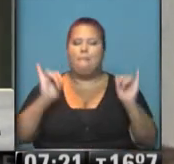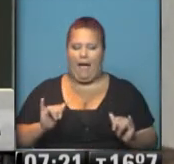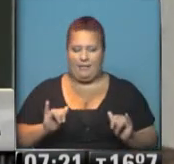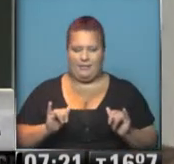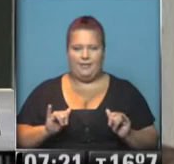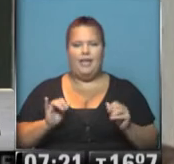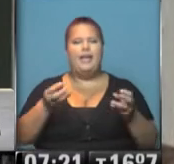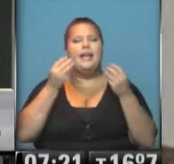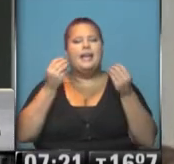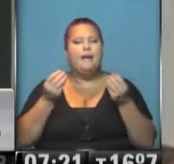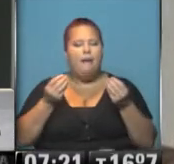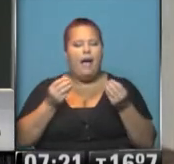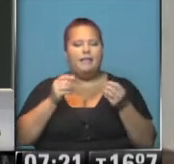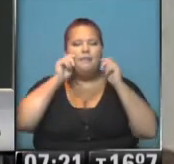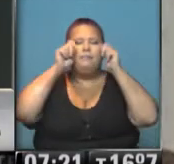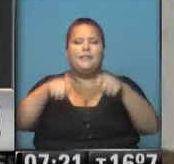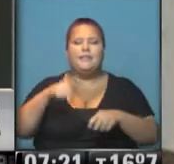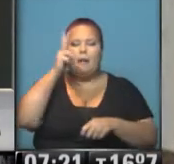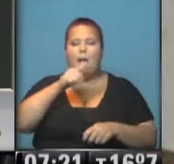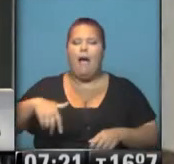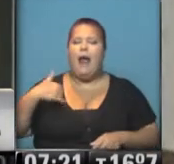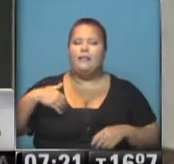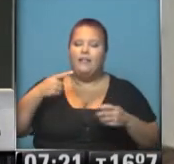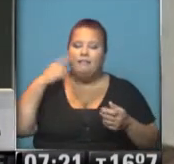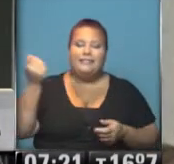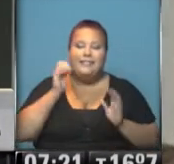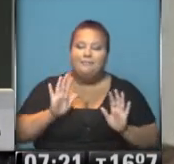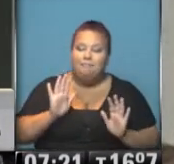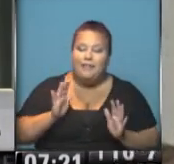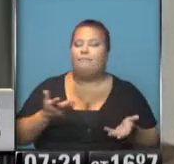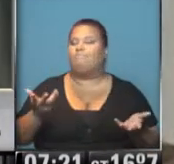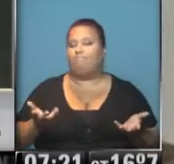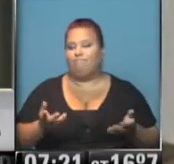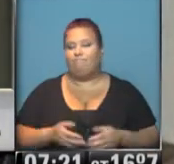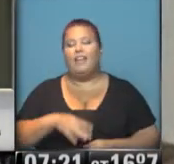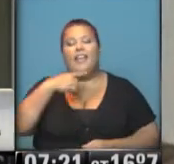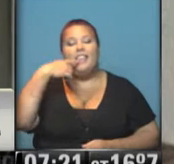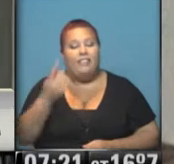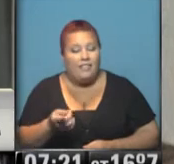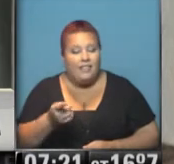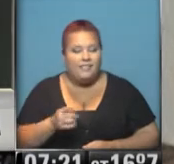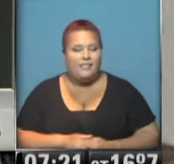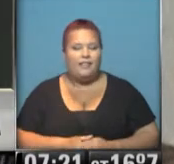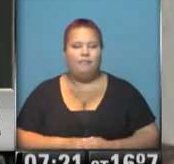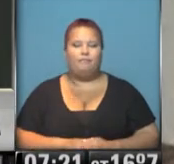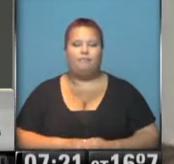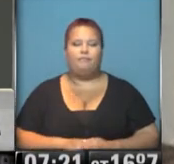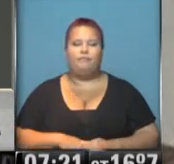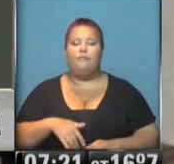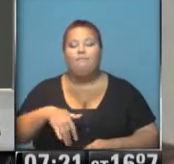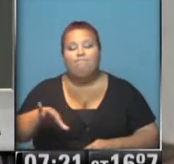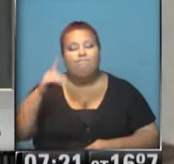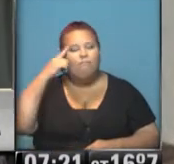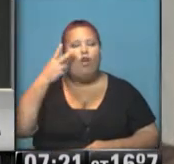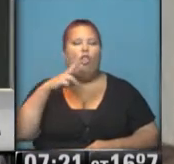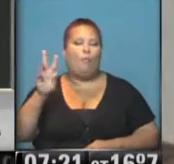¿Y qué pasa con la visita del Papa Francisco a la Argentina, que tanto se está esperando? Bueno, dijo que será, supone en